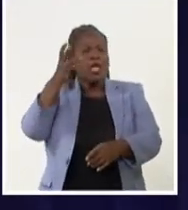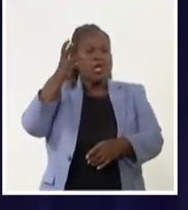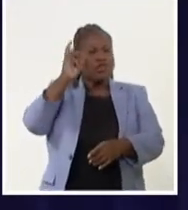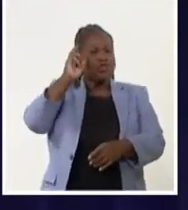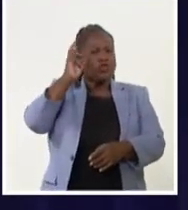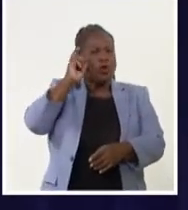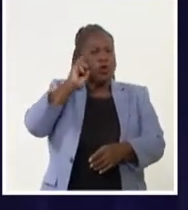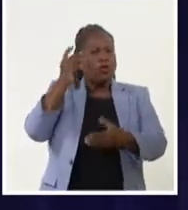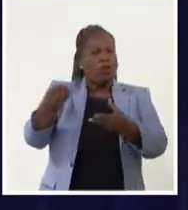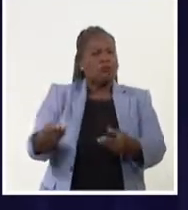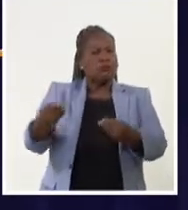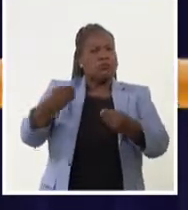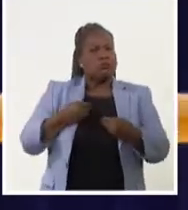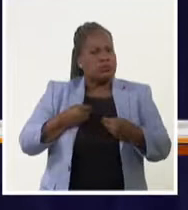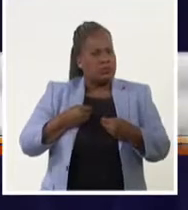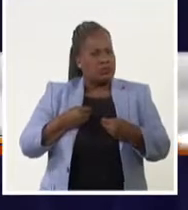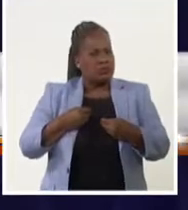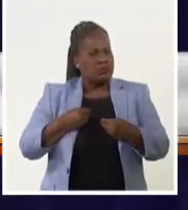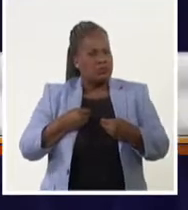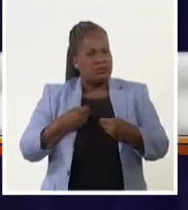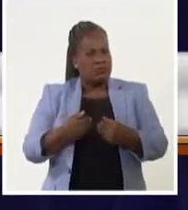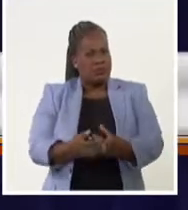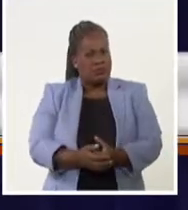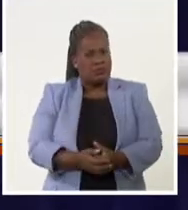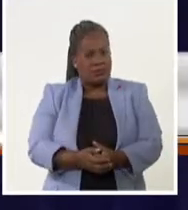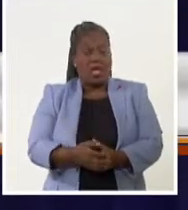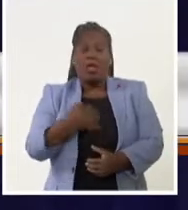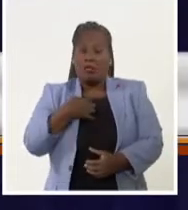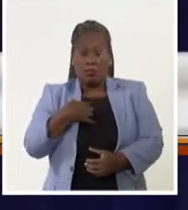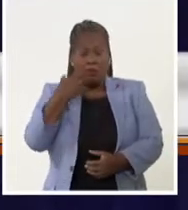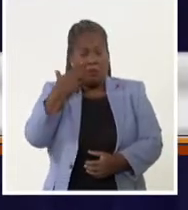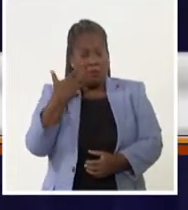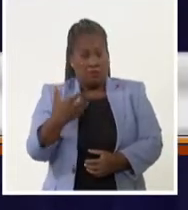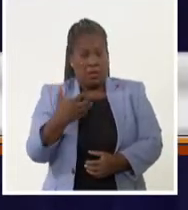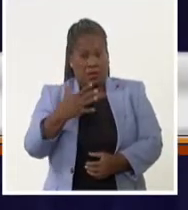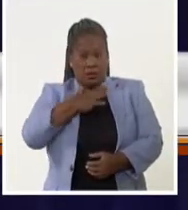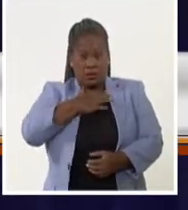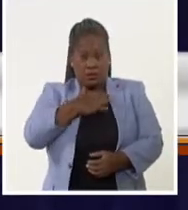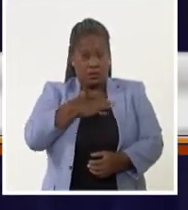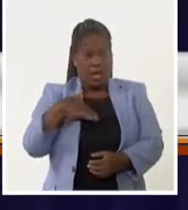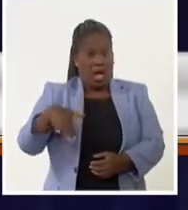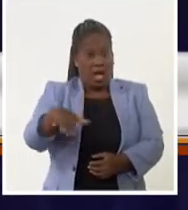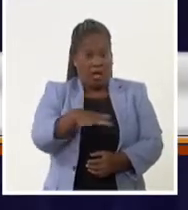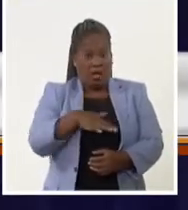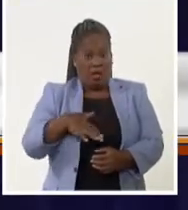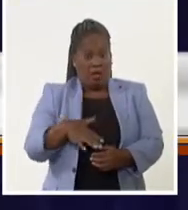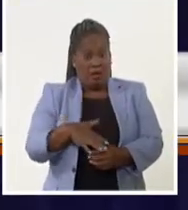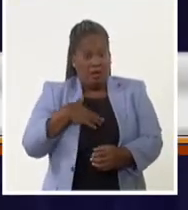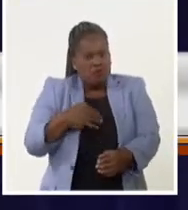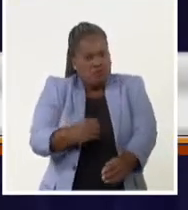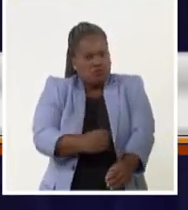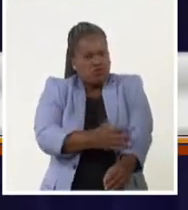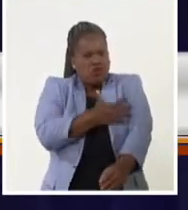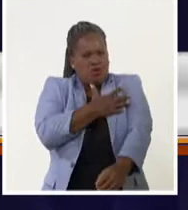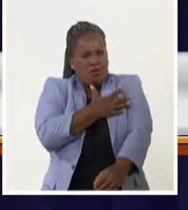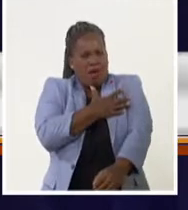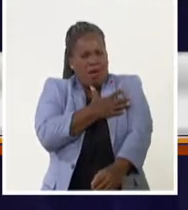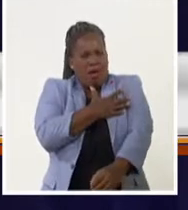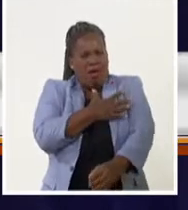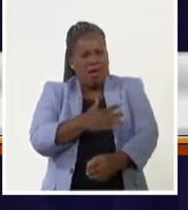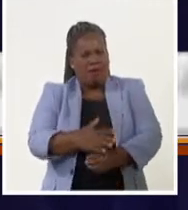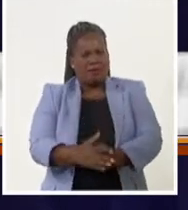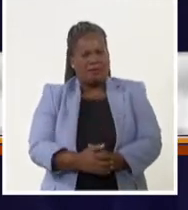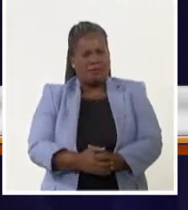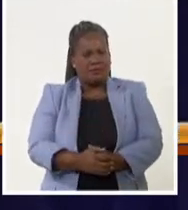obsequiado, que nos han regalado y tienen significado para nosotros emocional, un significado